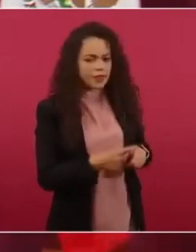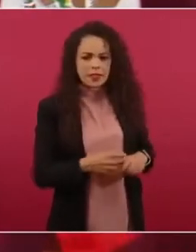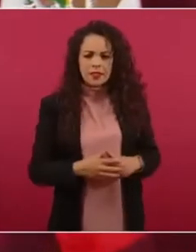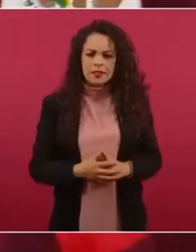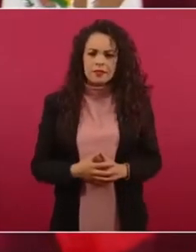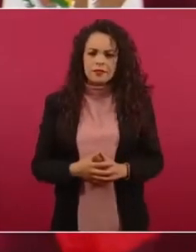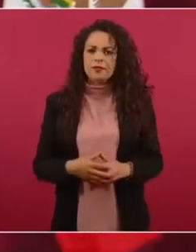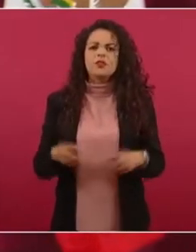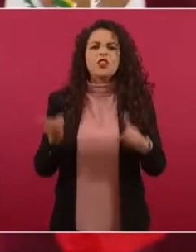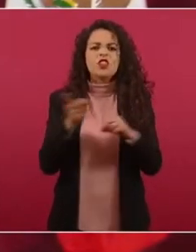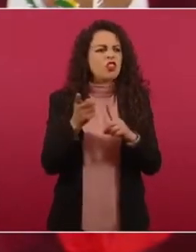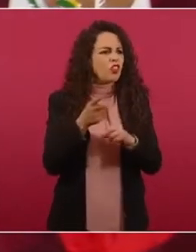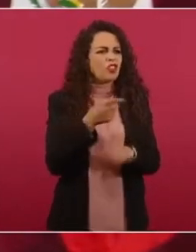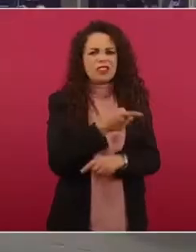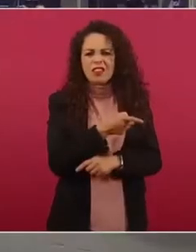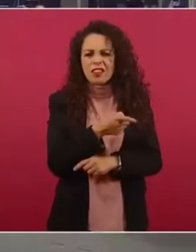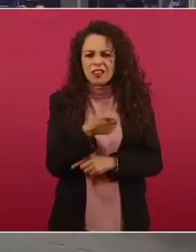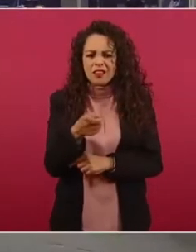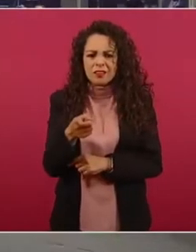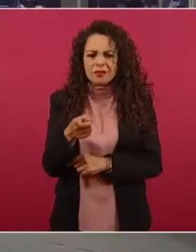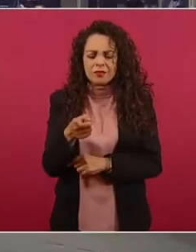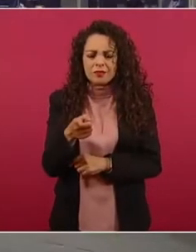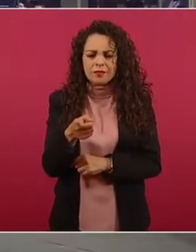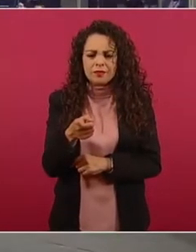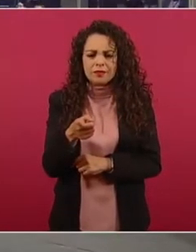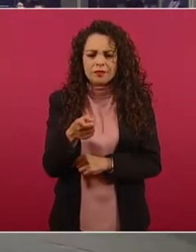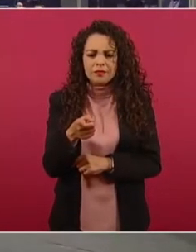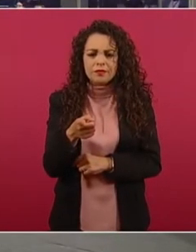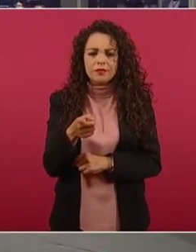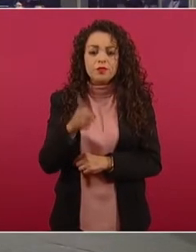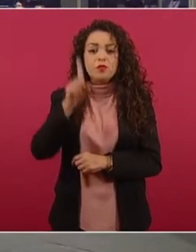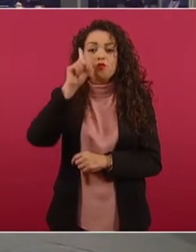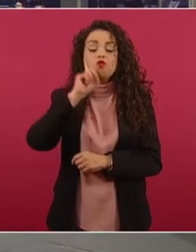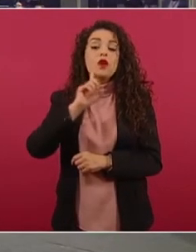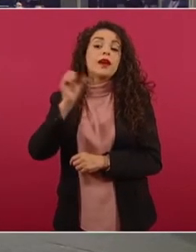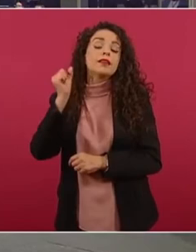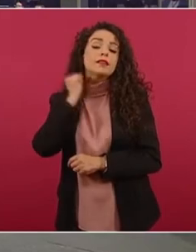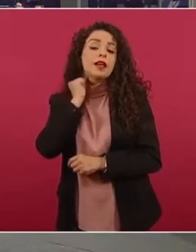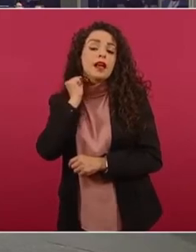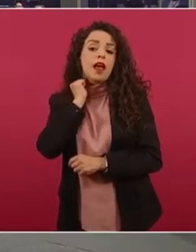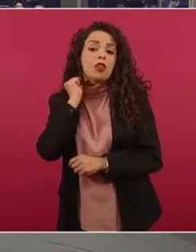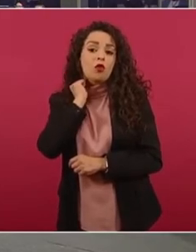¿de dónde es la señora? Es senadora. Ah.